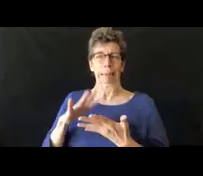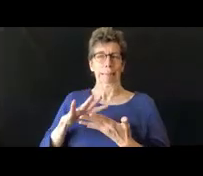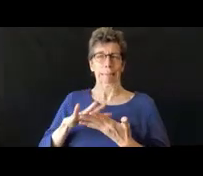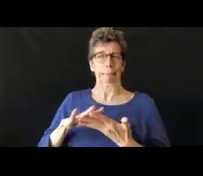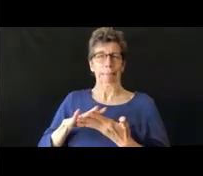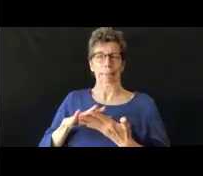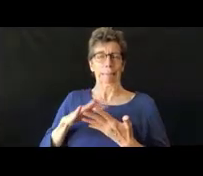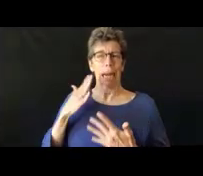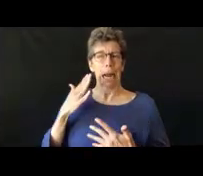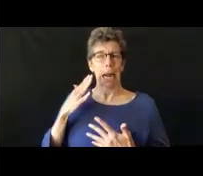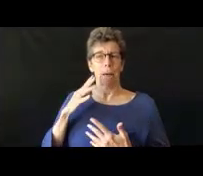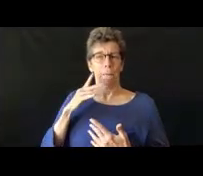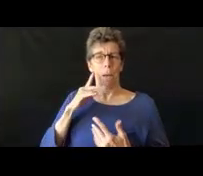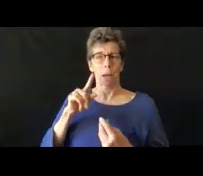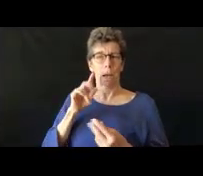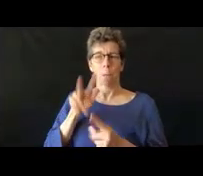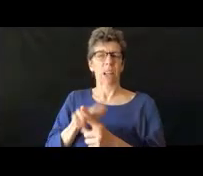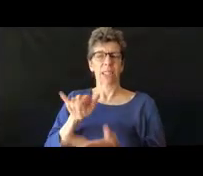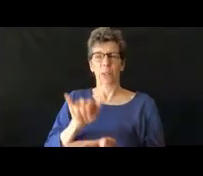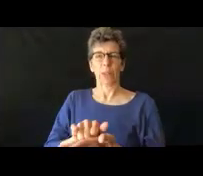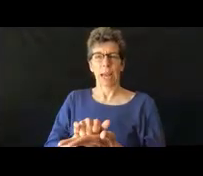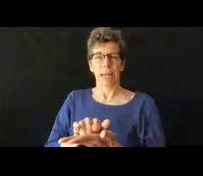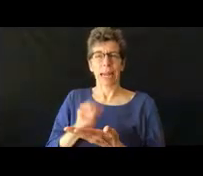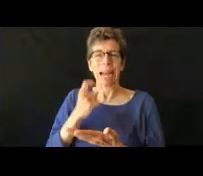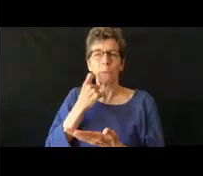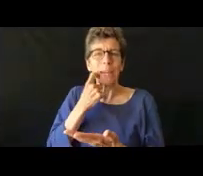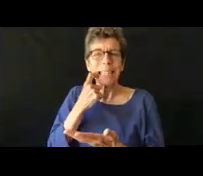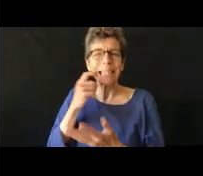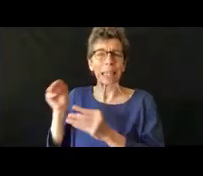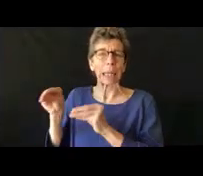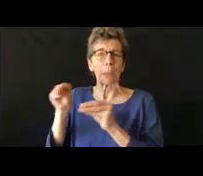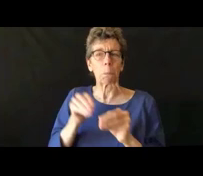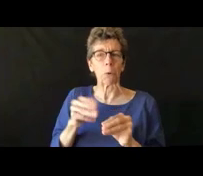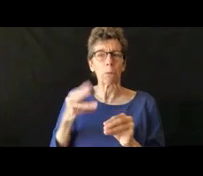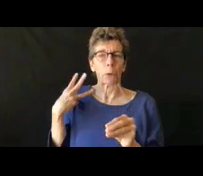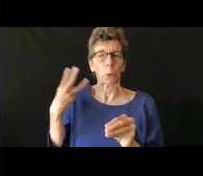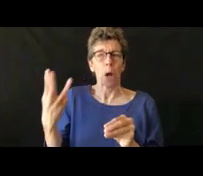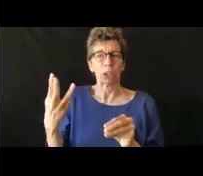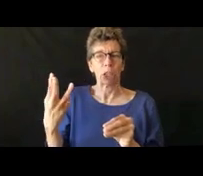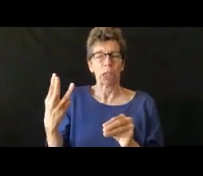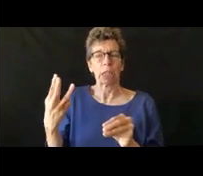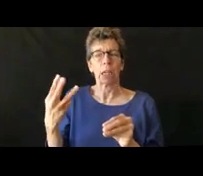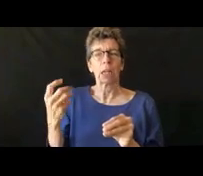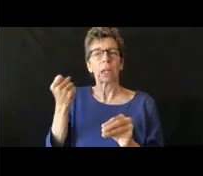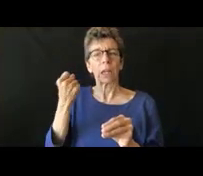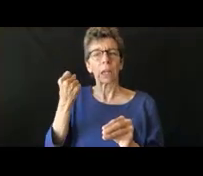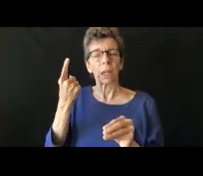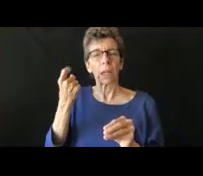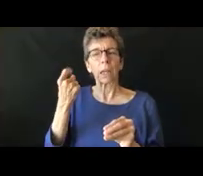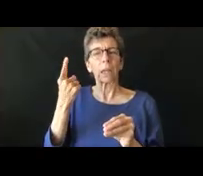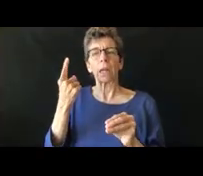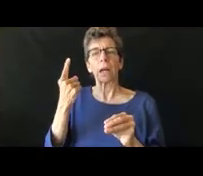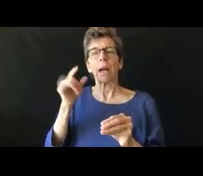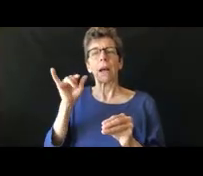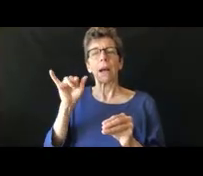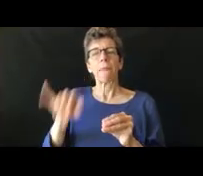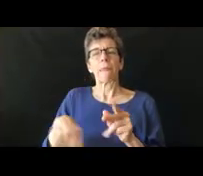no sé con lo que respecta a grabaciones pero la mayor parte de los estados tienen diferentes leyes sobre